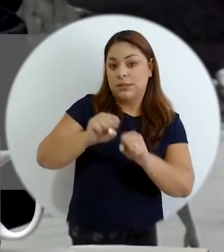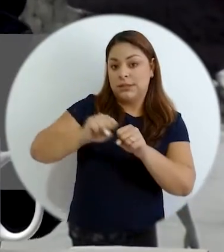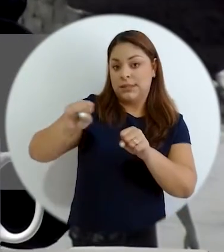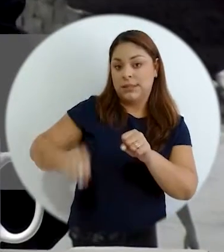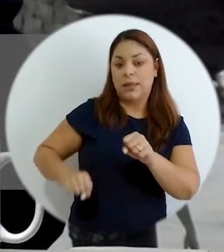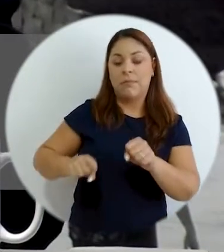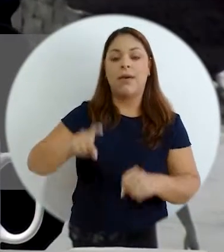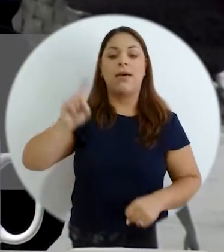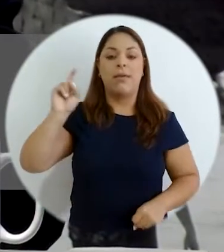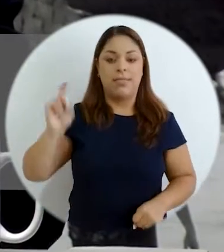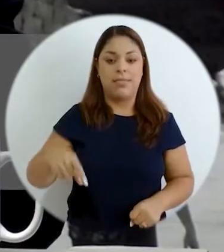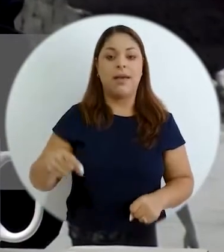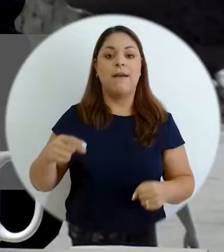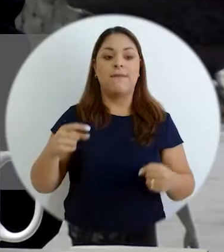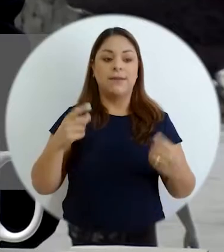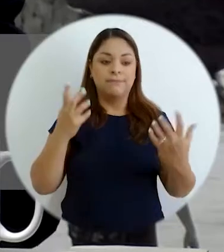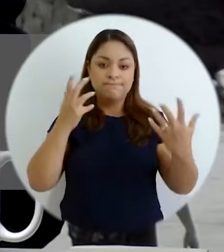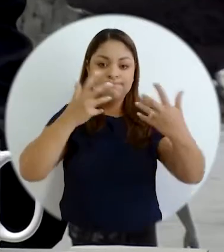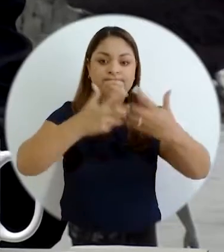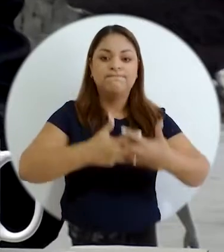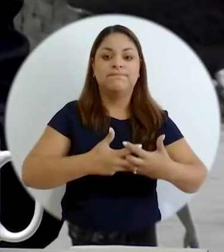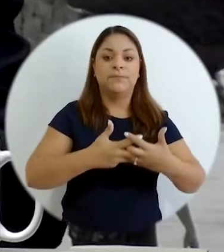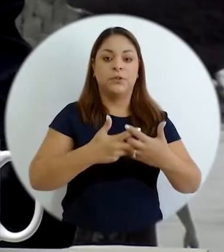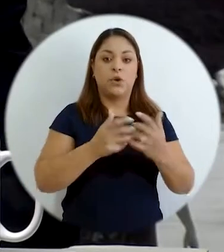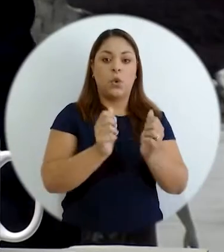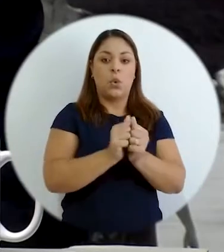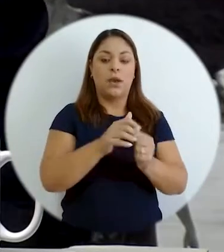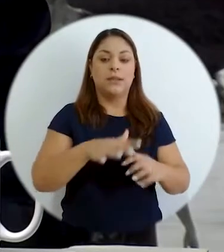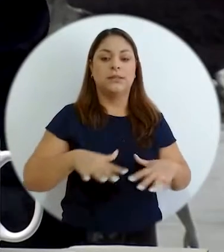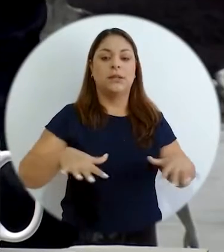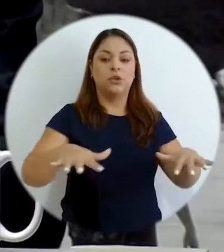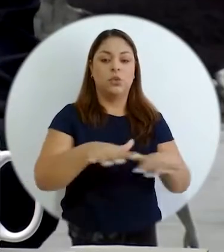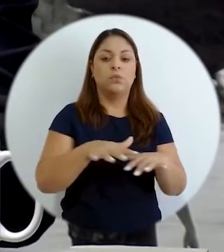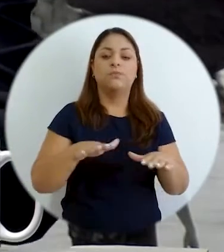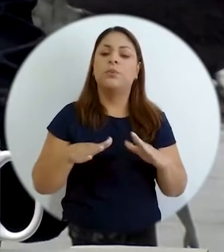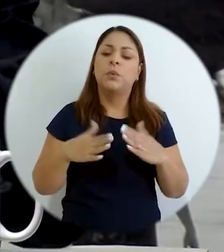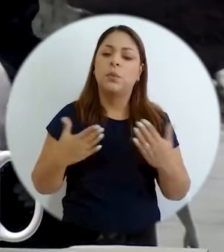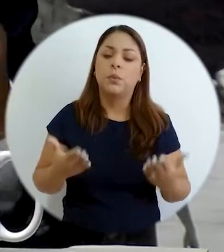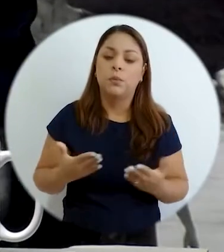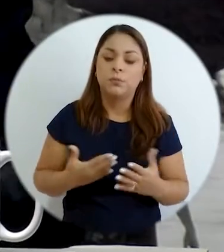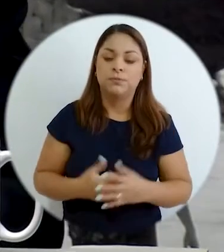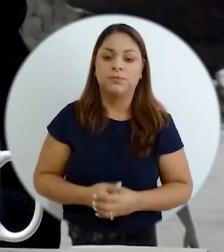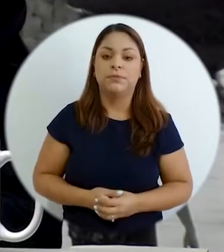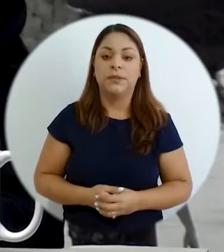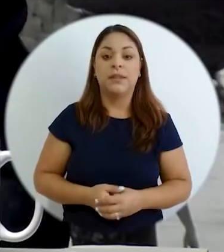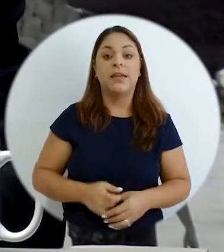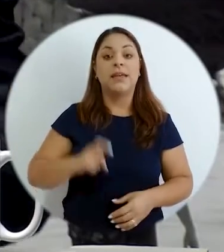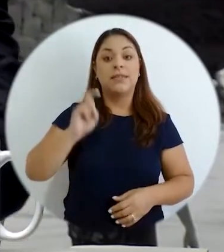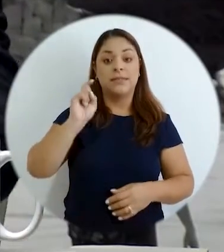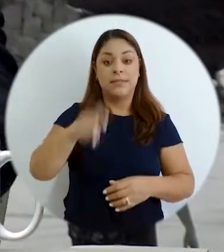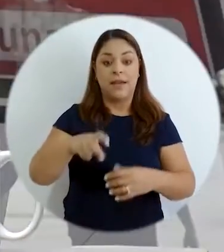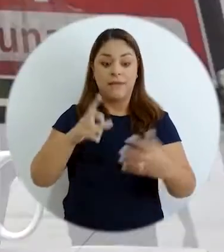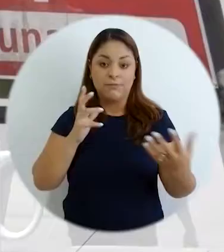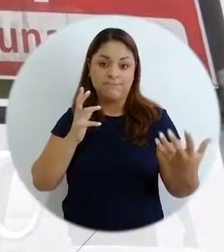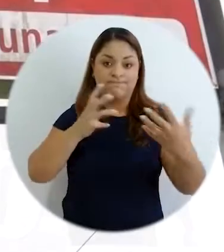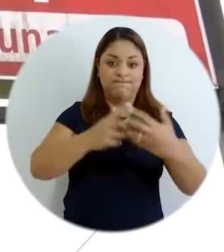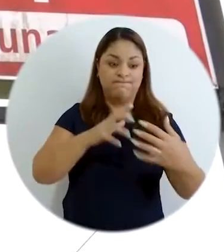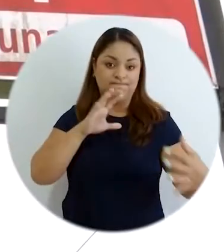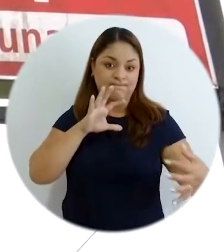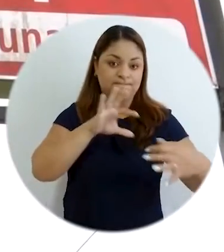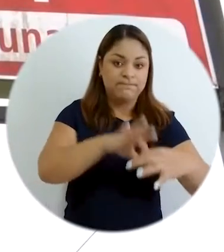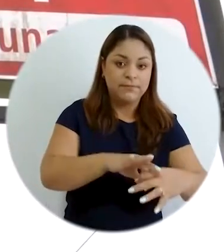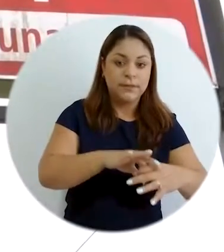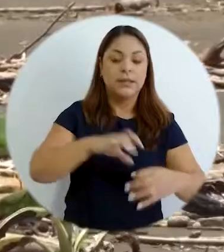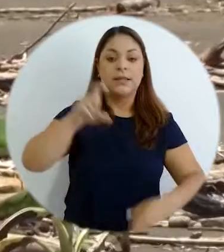como sistema tiene que articularse en el territorio. Pero entonces, ¿a partir de qué nos articulamos? Hay que